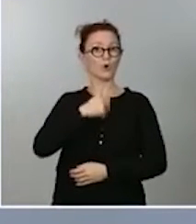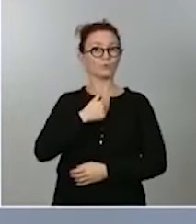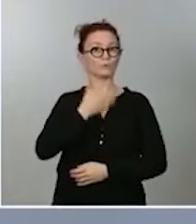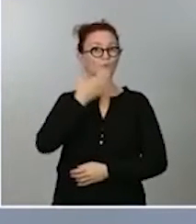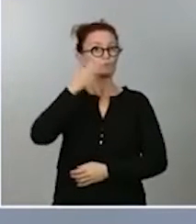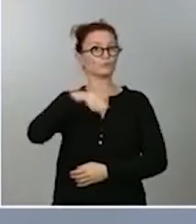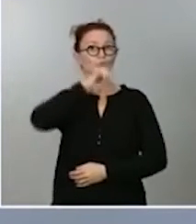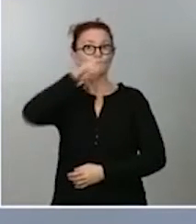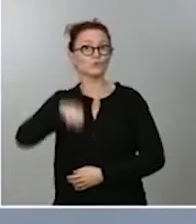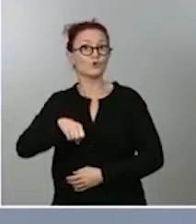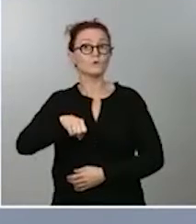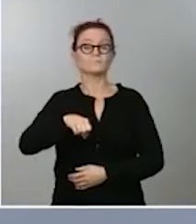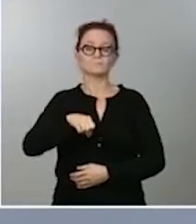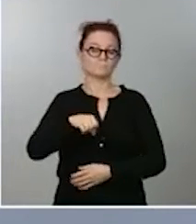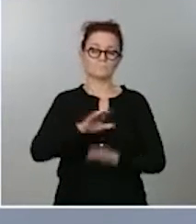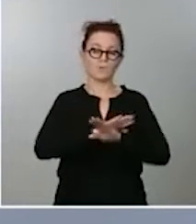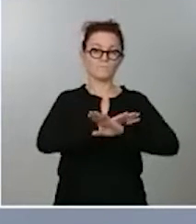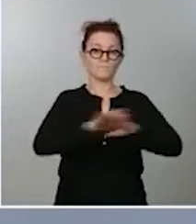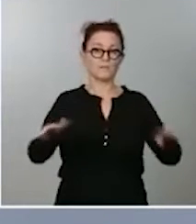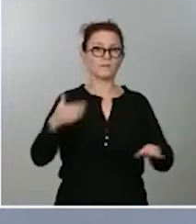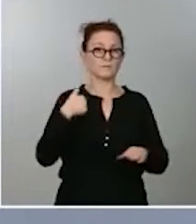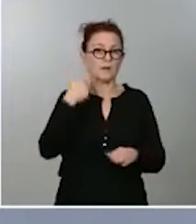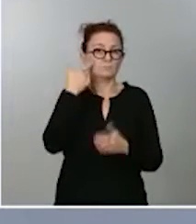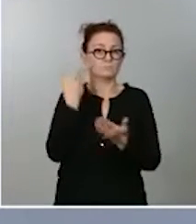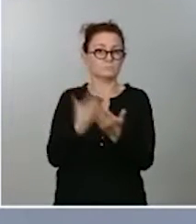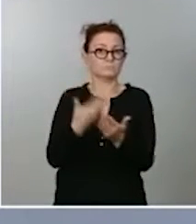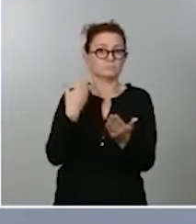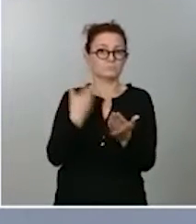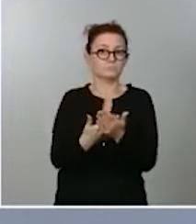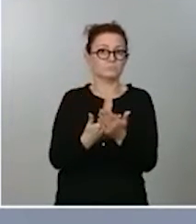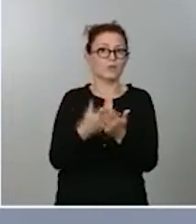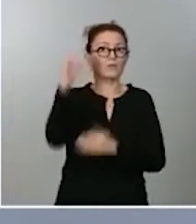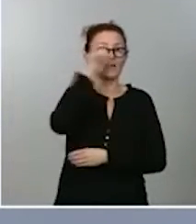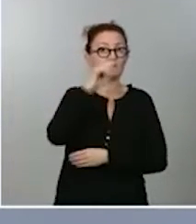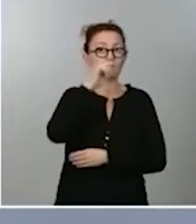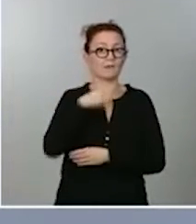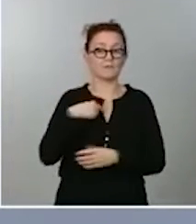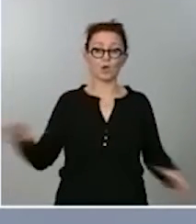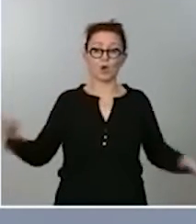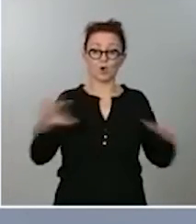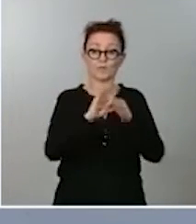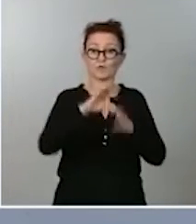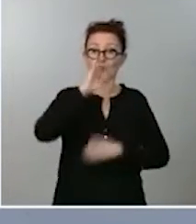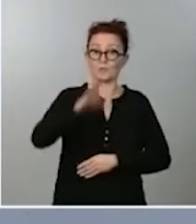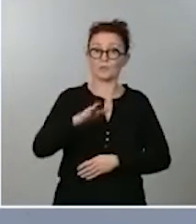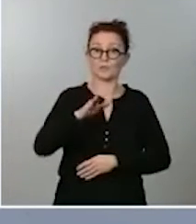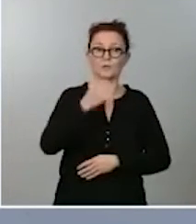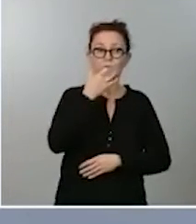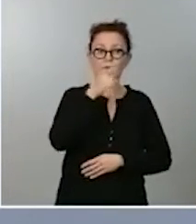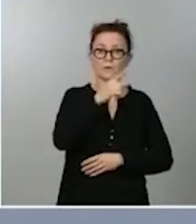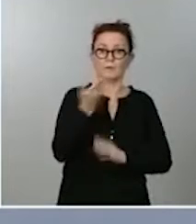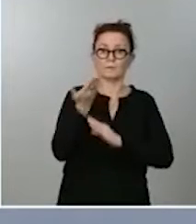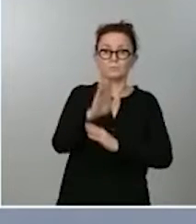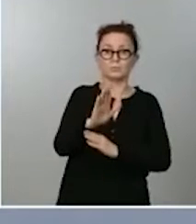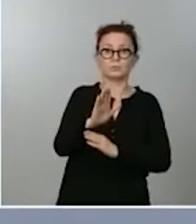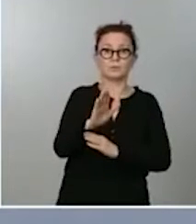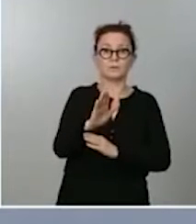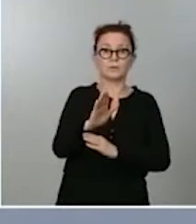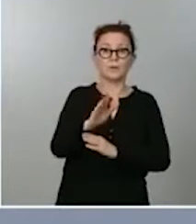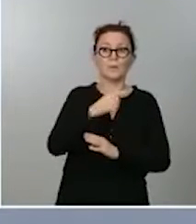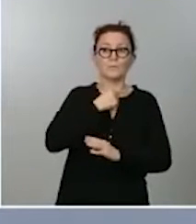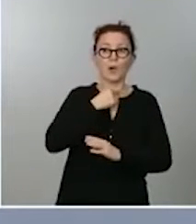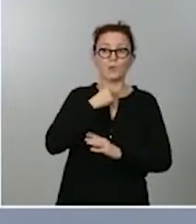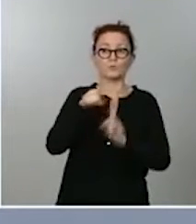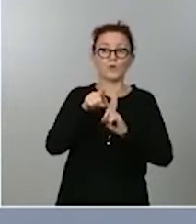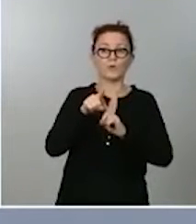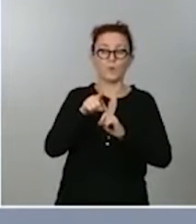peligroso y ha estado demostrado científicamente que tiene una conexión directa con el consumo de las actividades de apuestas y con el consumo negativo